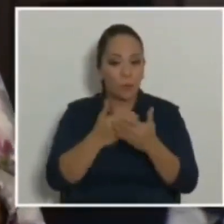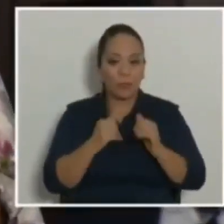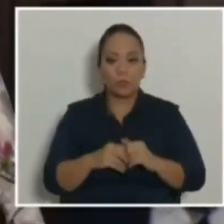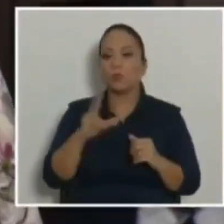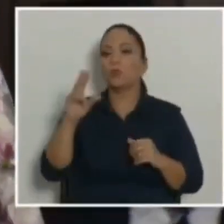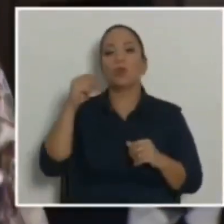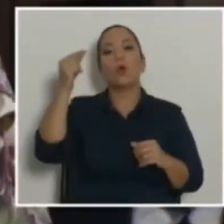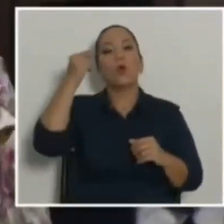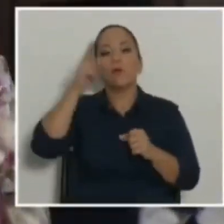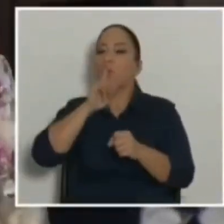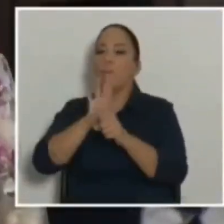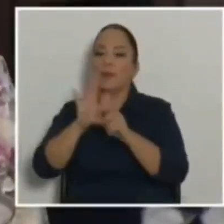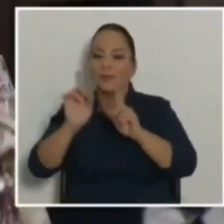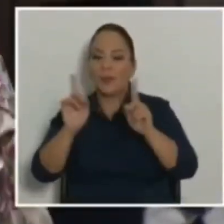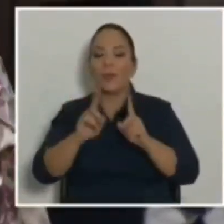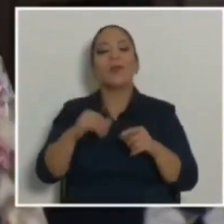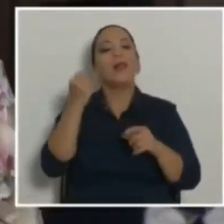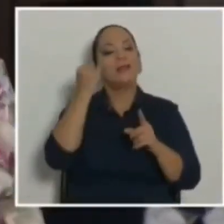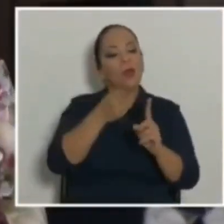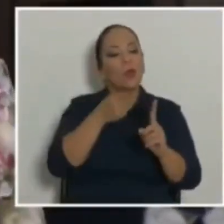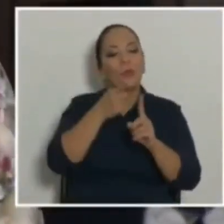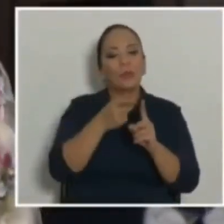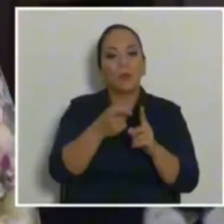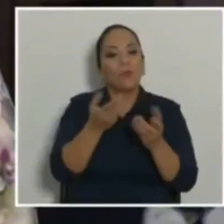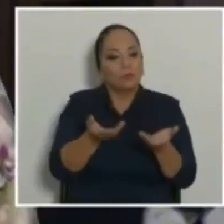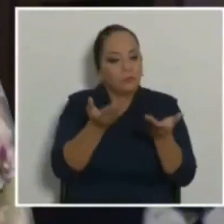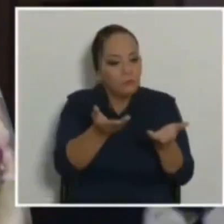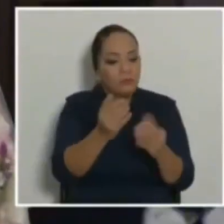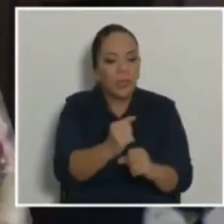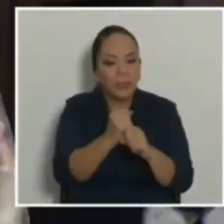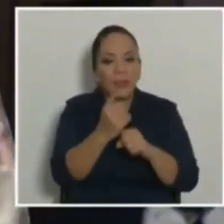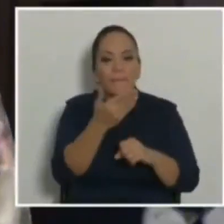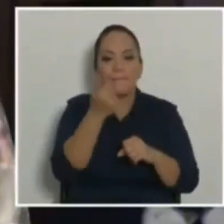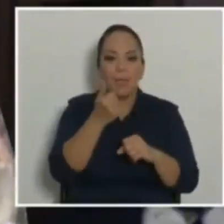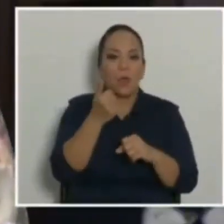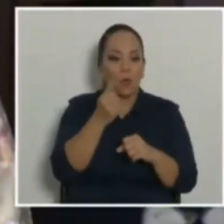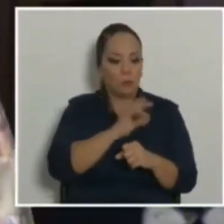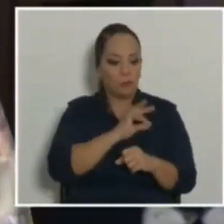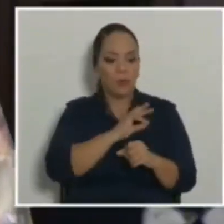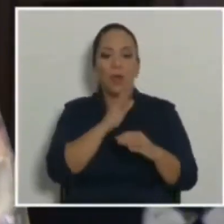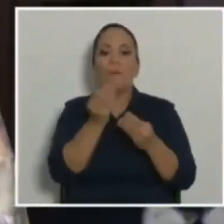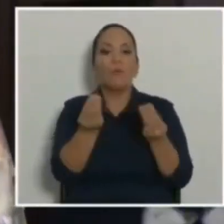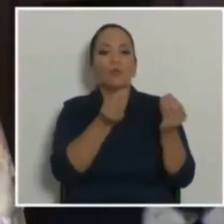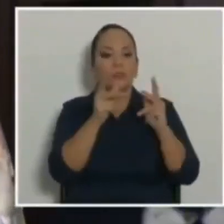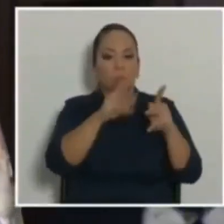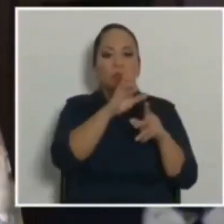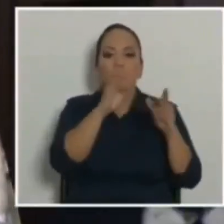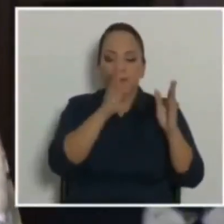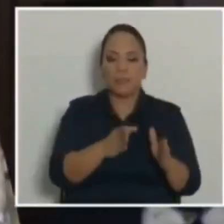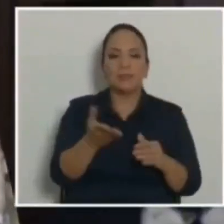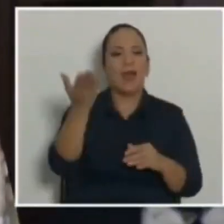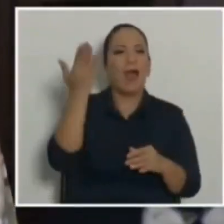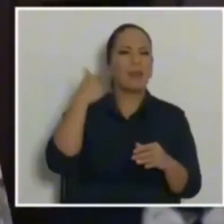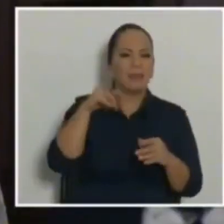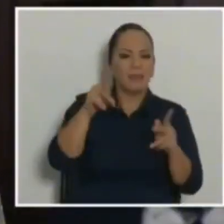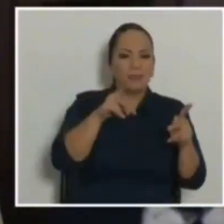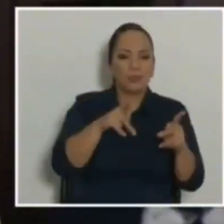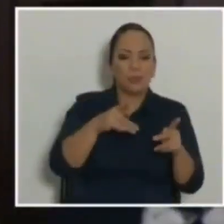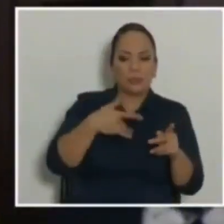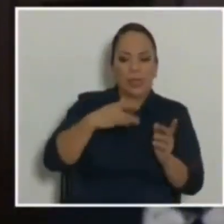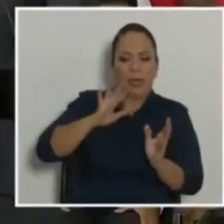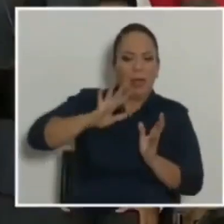que el gobierno cumpla, sino para garantizar un mejor bienestar a costarricenses que por muchísimos años han estado abandonados.